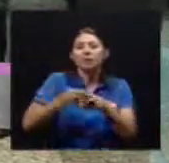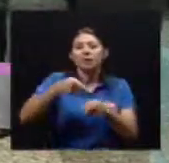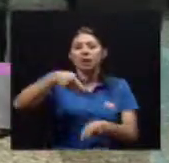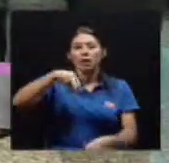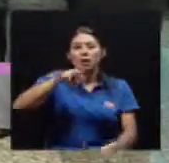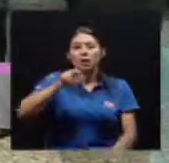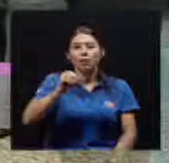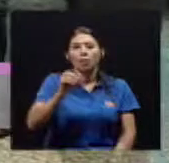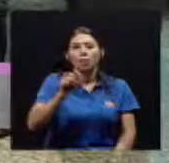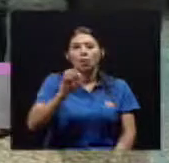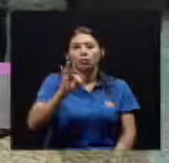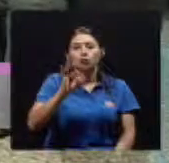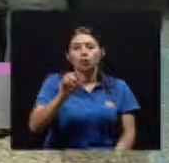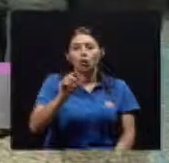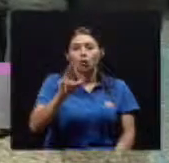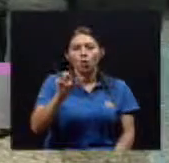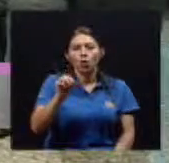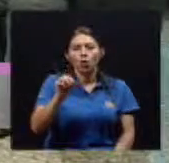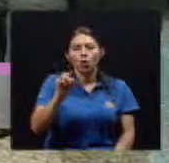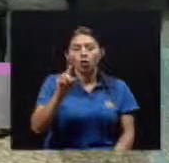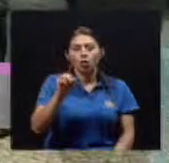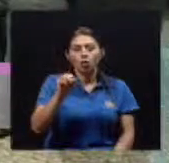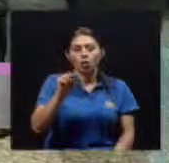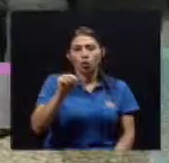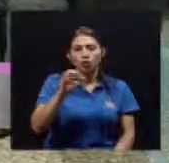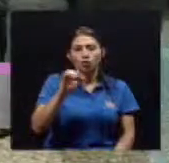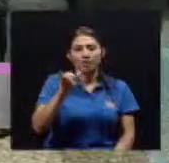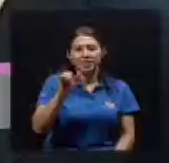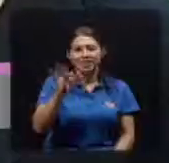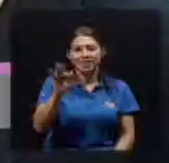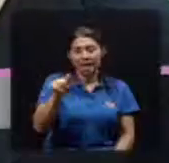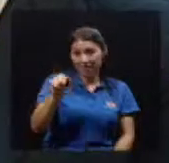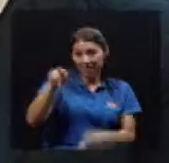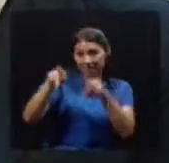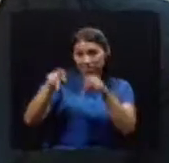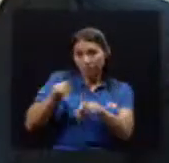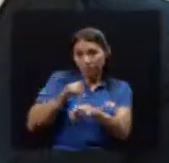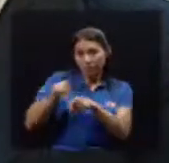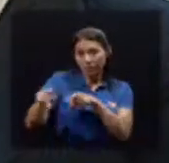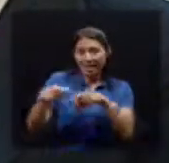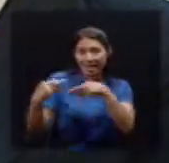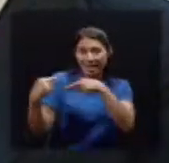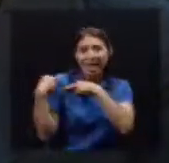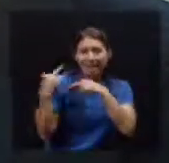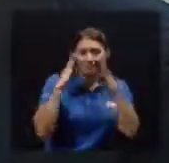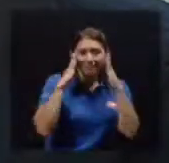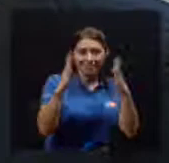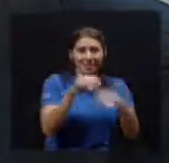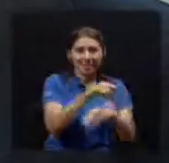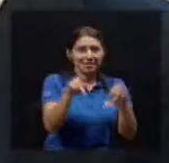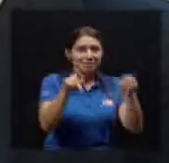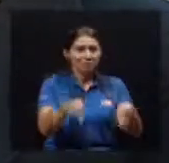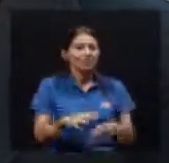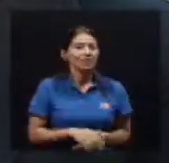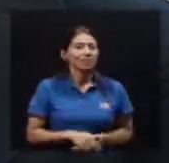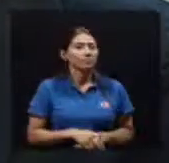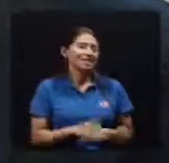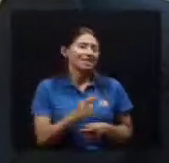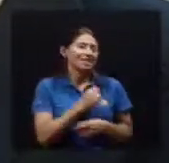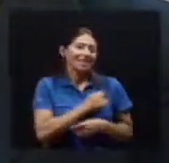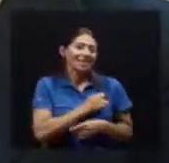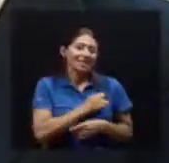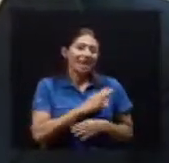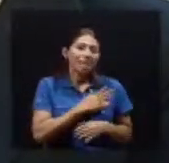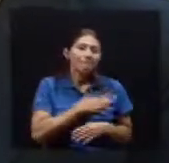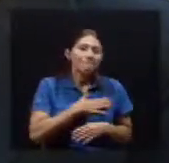Pero Hemos llegado al final Hemos llegado al final Ha sido un tema Muy muy interesante Muchísimas gracias Por acompañarnos